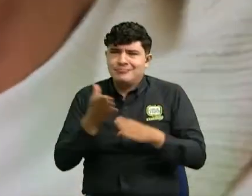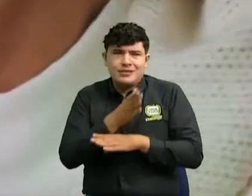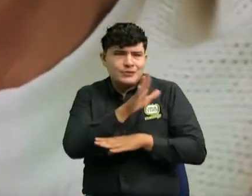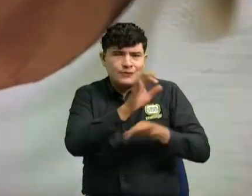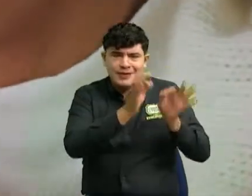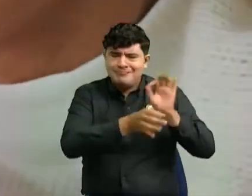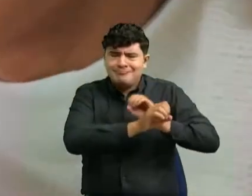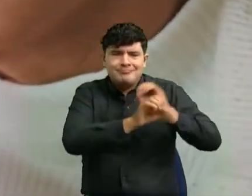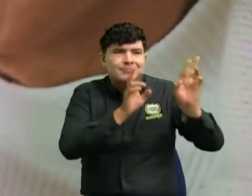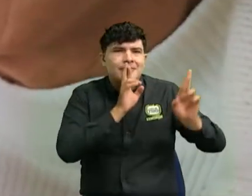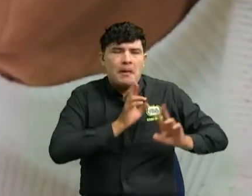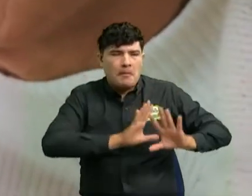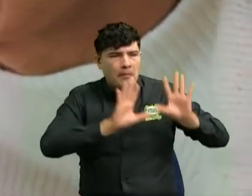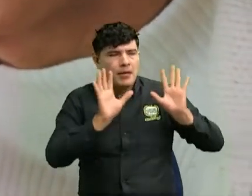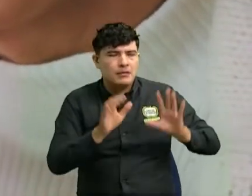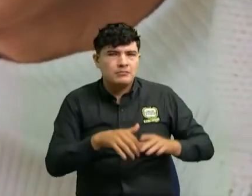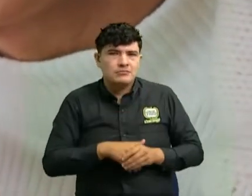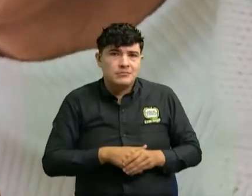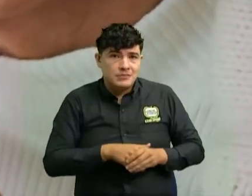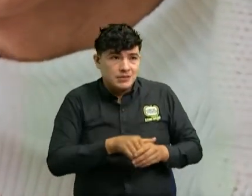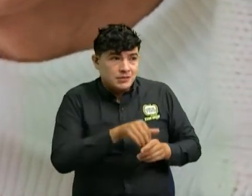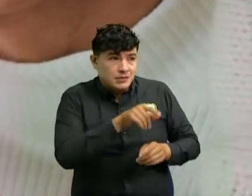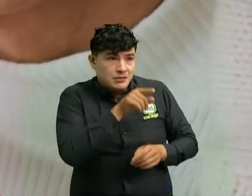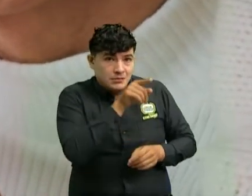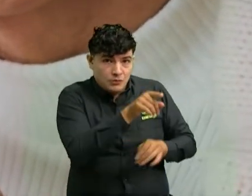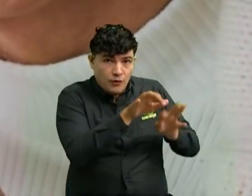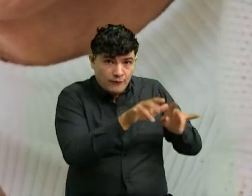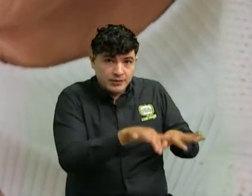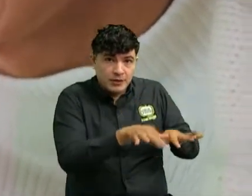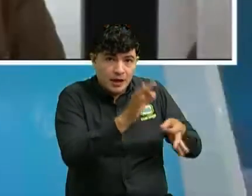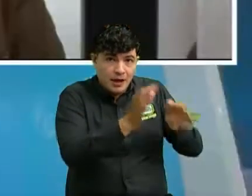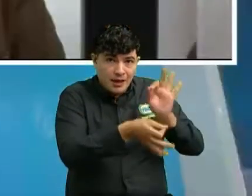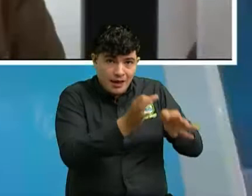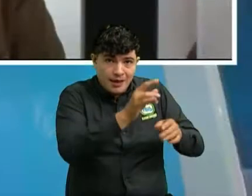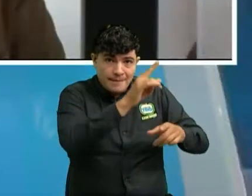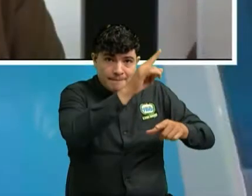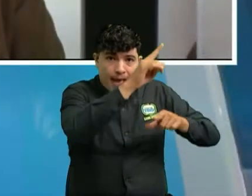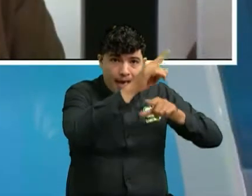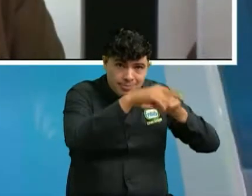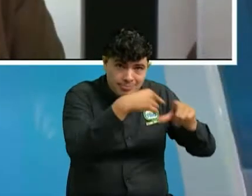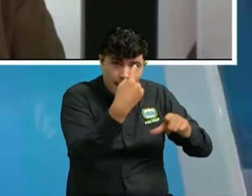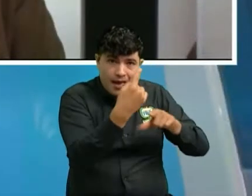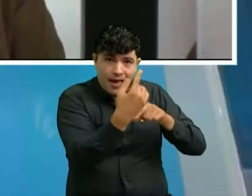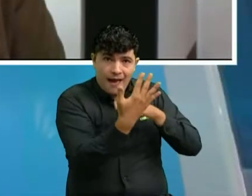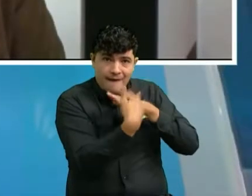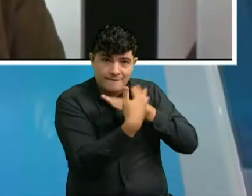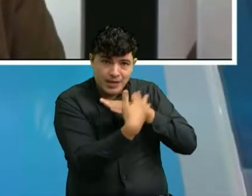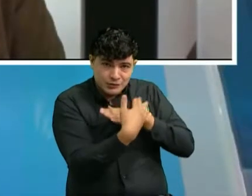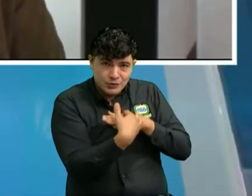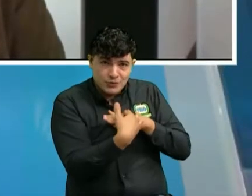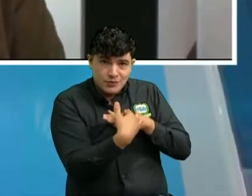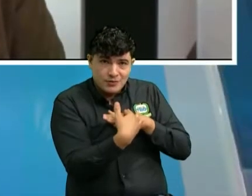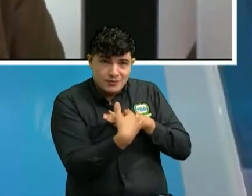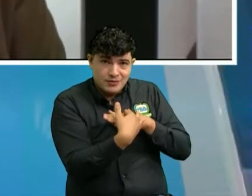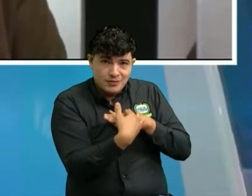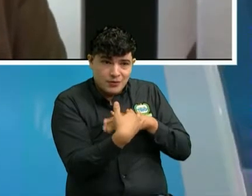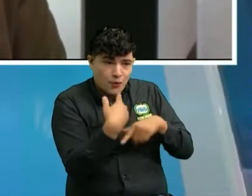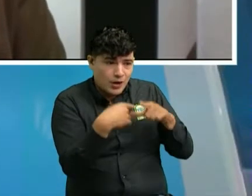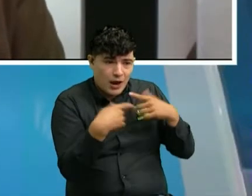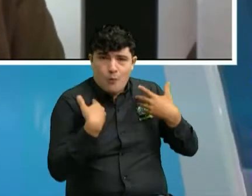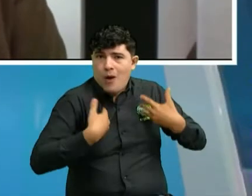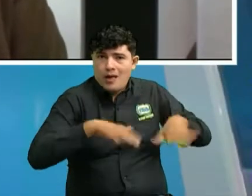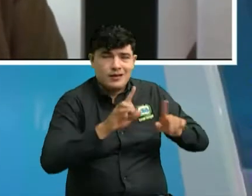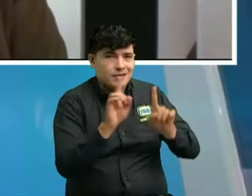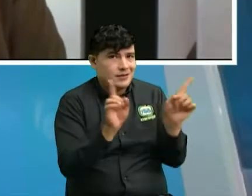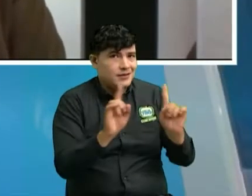y que ellos no acostumbran hacerlo tiene que ser con un correo oficial porque quien